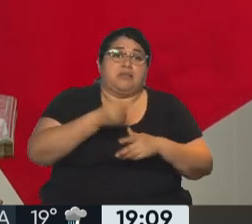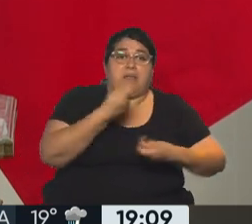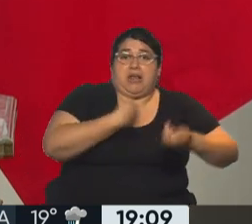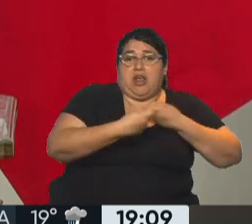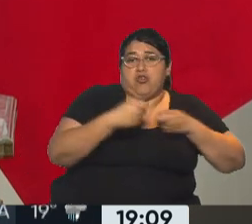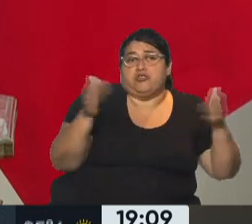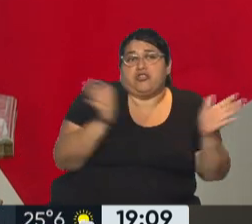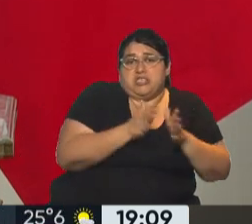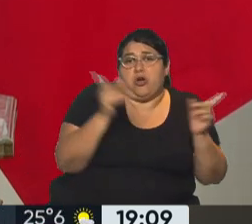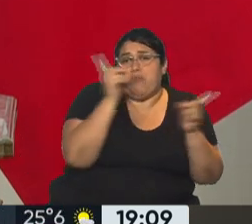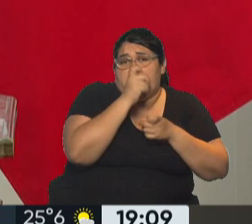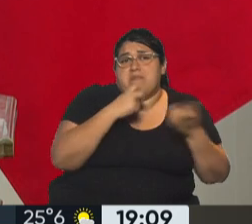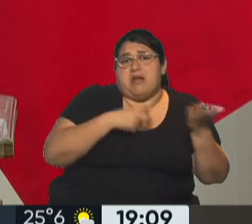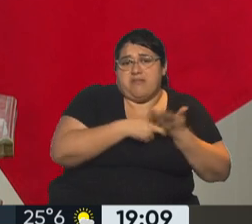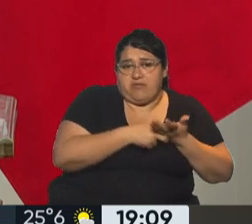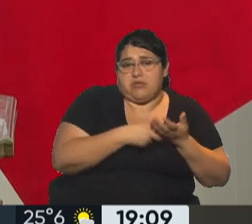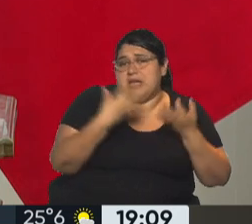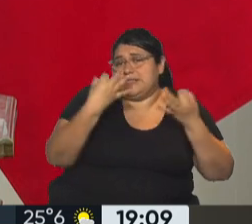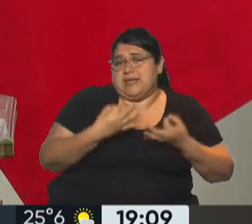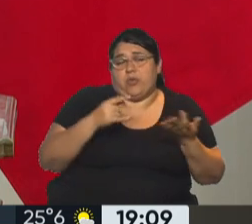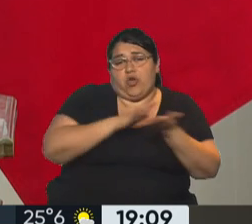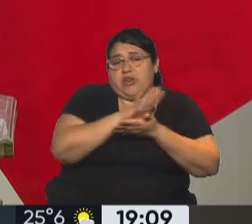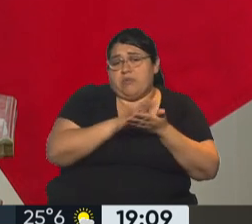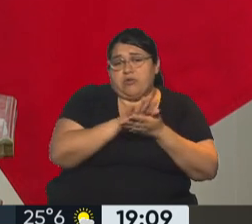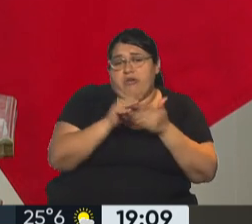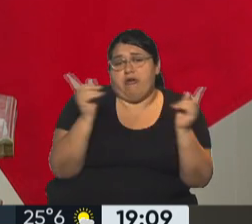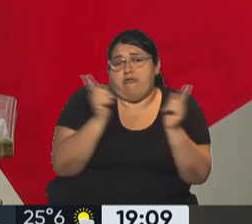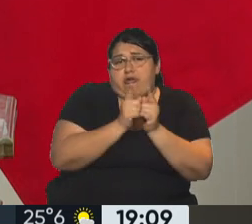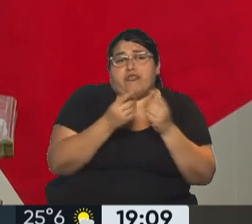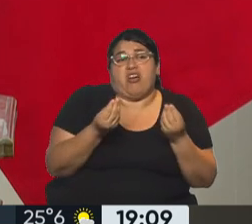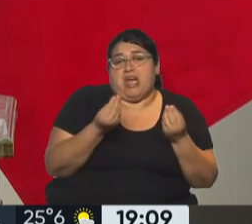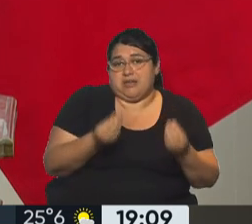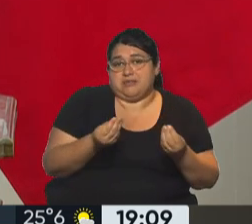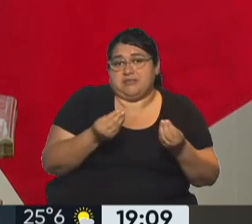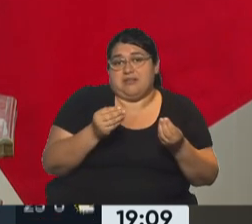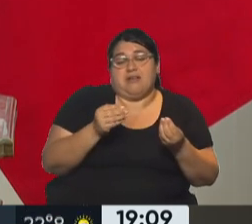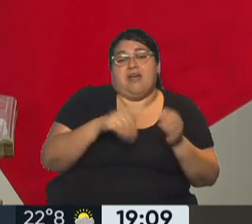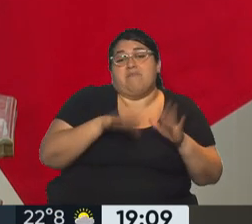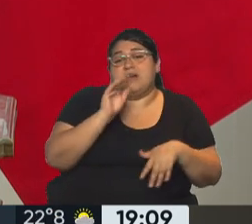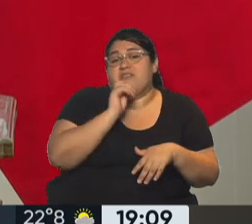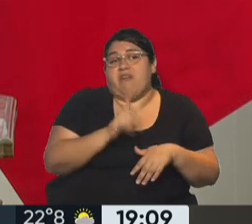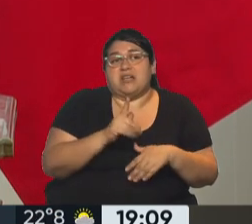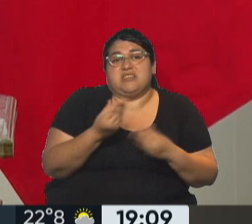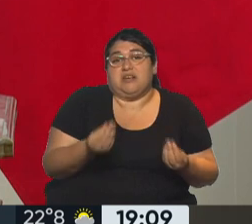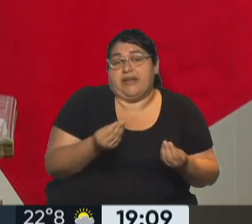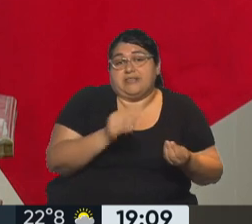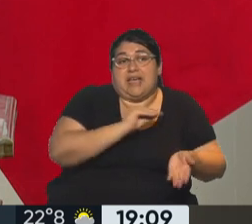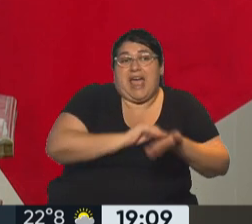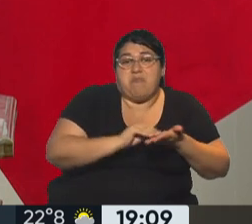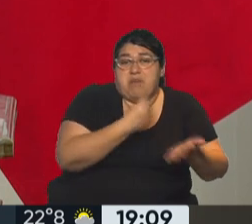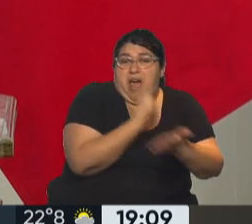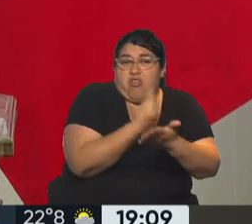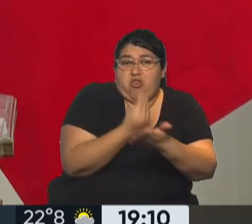que no tengo ninguna duda lo resolverían haciendo que sus empleados salgan de la formalidad y pasarlos a la